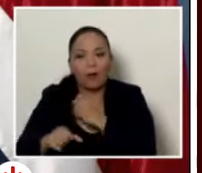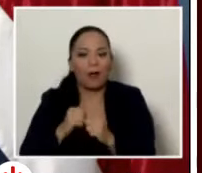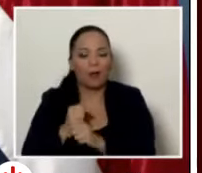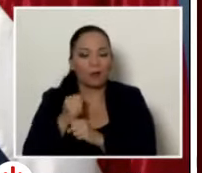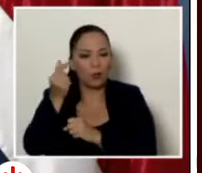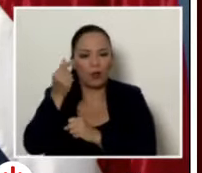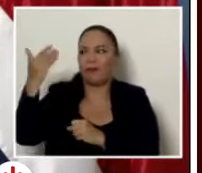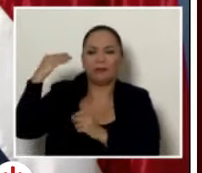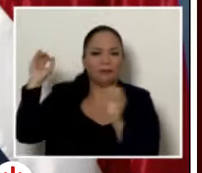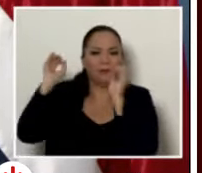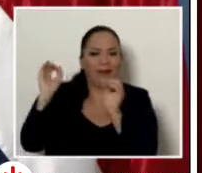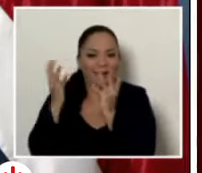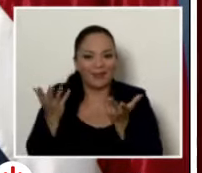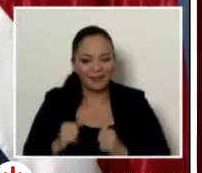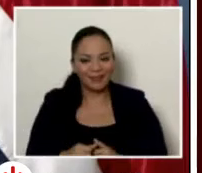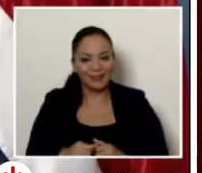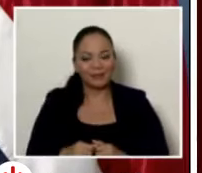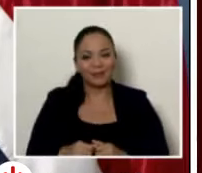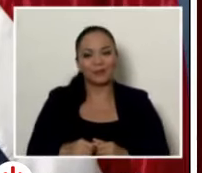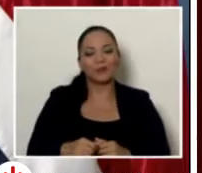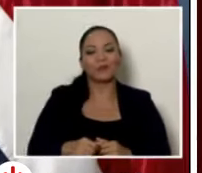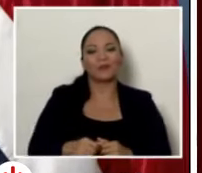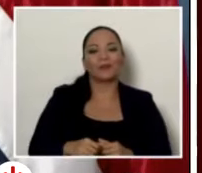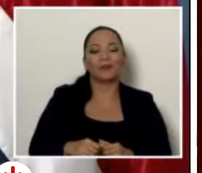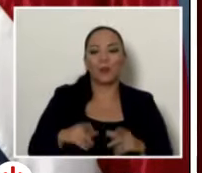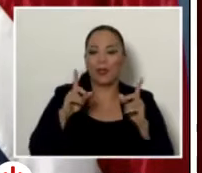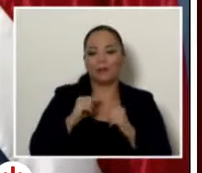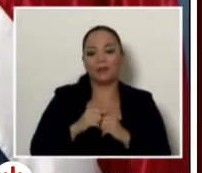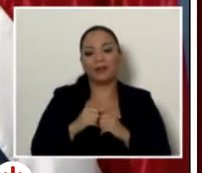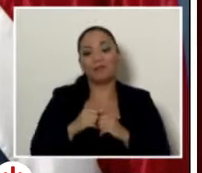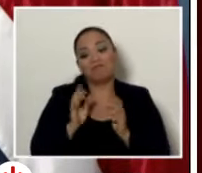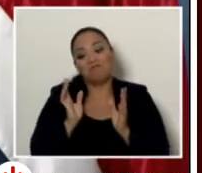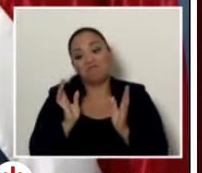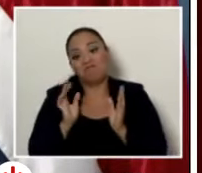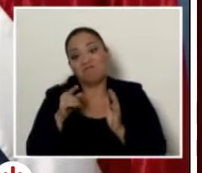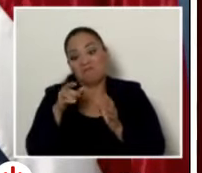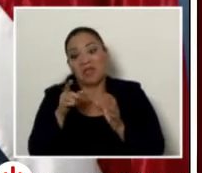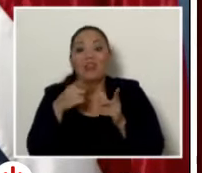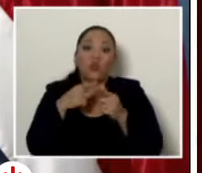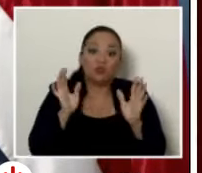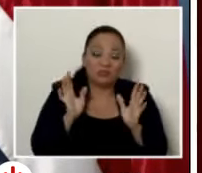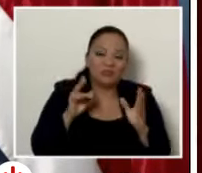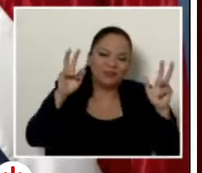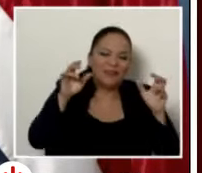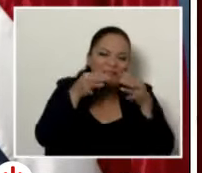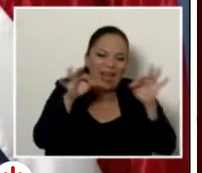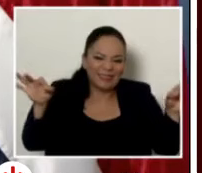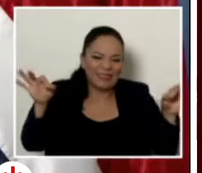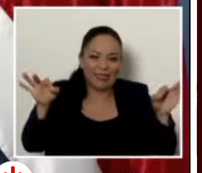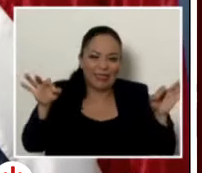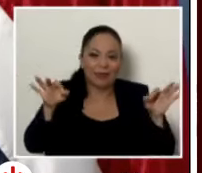y la selección de si el baño si el vaso está medio lleno o medio vacío depende del interés